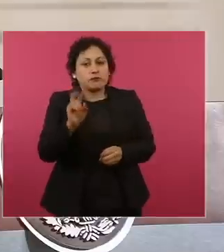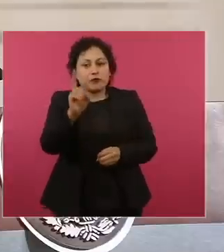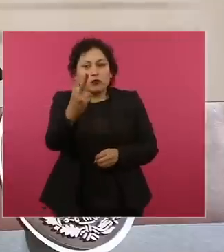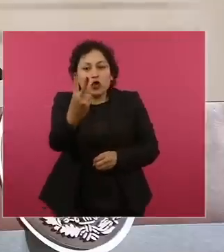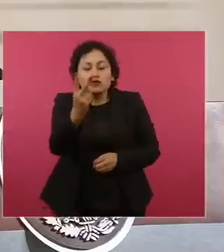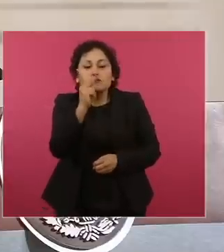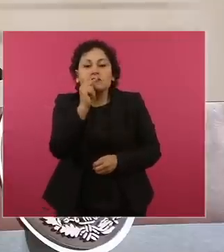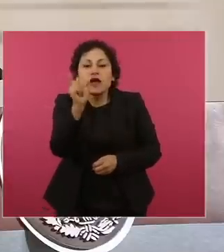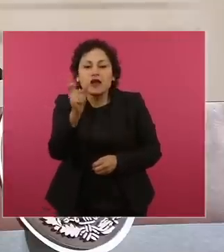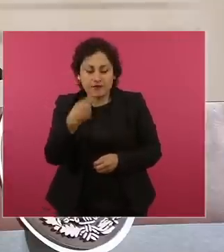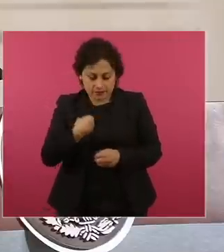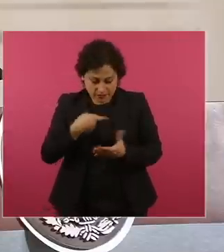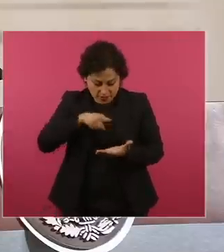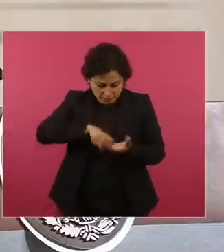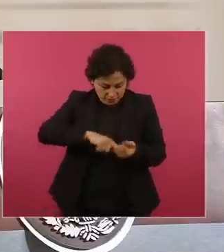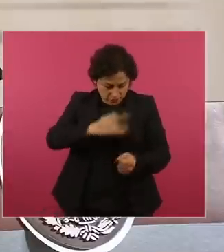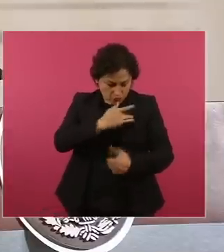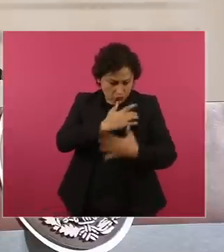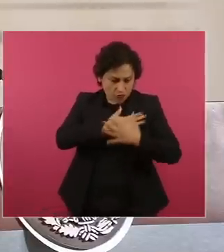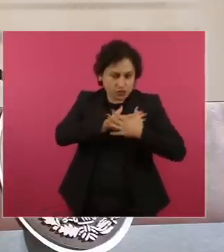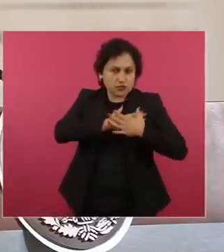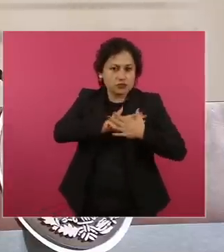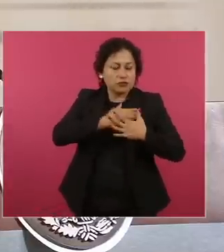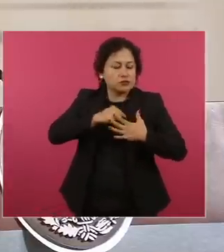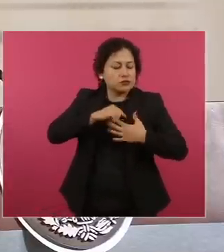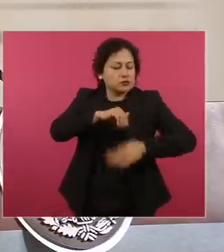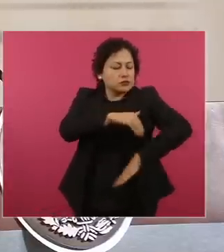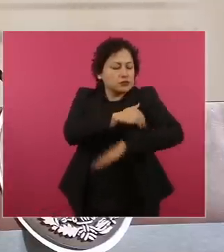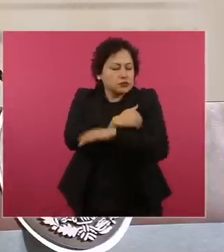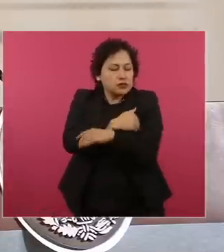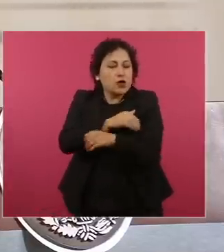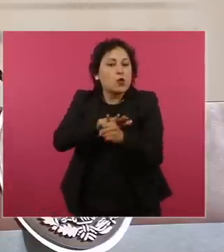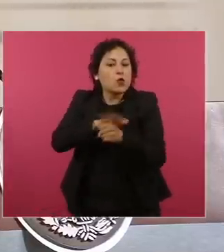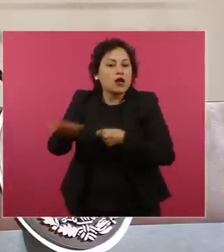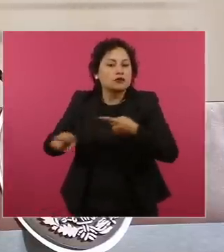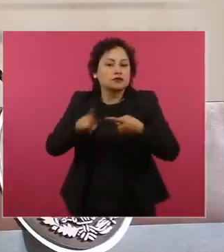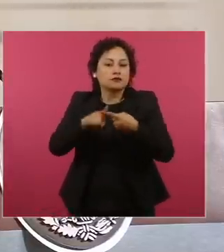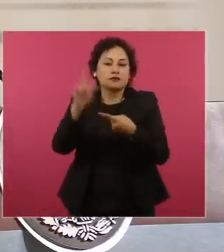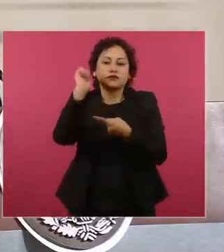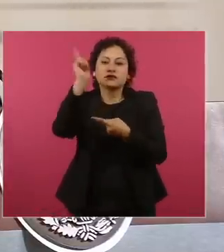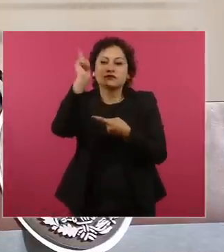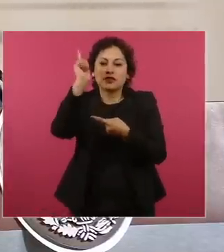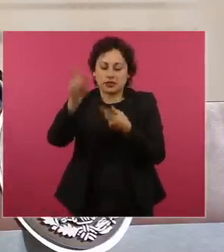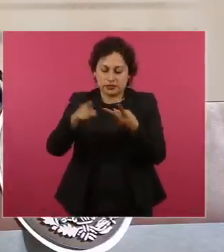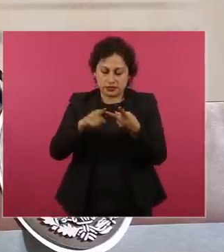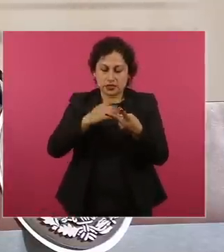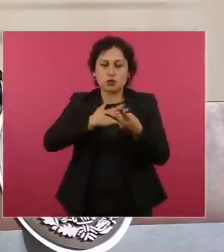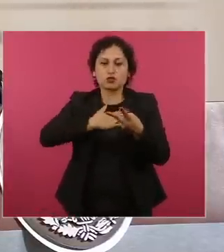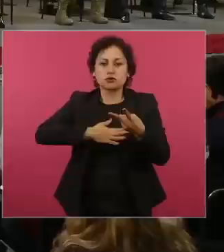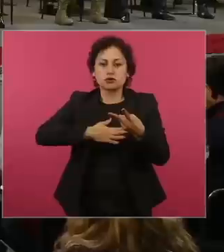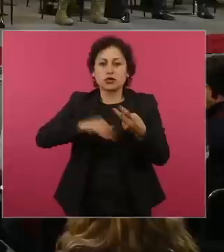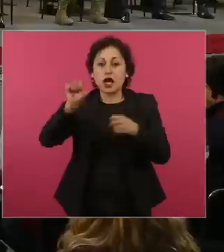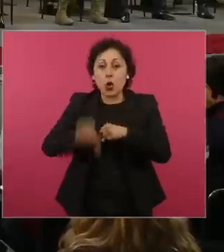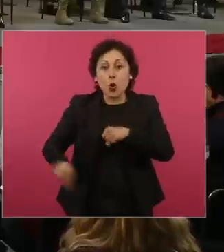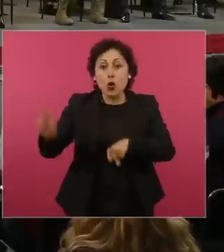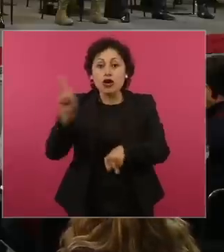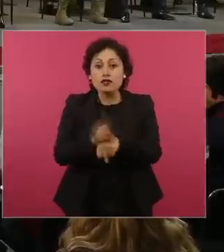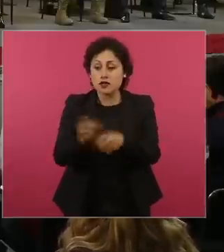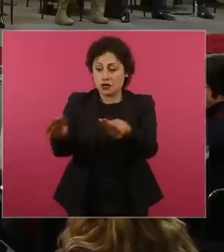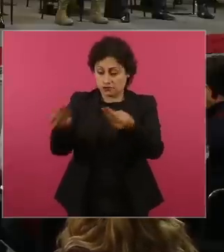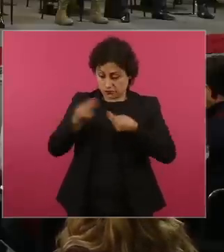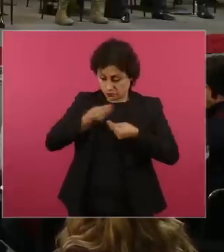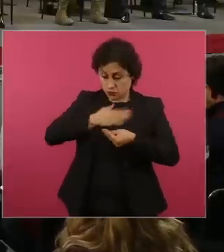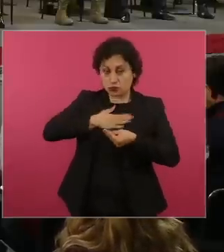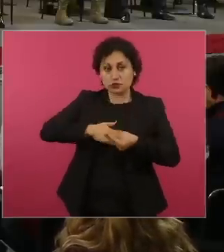la esperanza y la justicia. Y hoy, hoy tenemos justicia, señor presidente, y le agradecemos